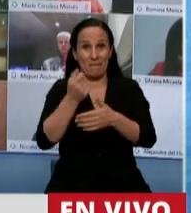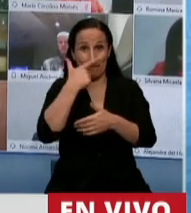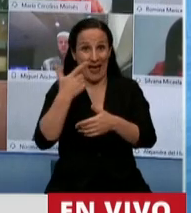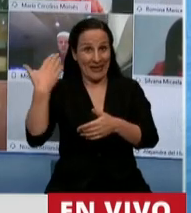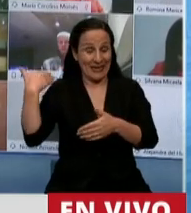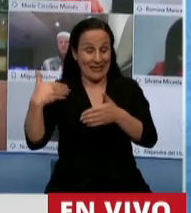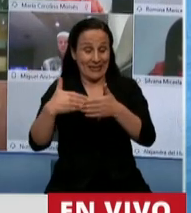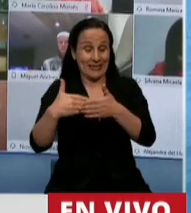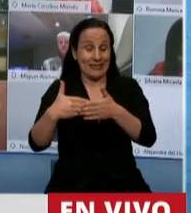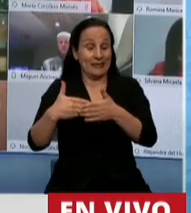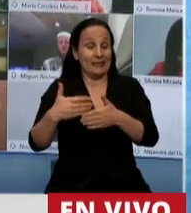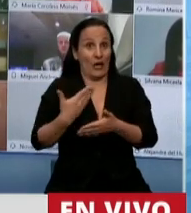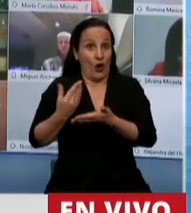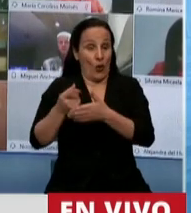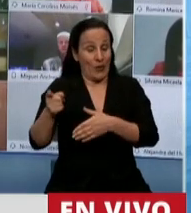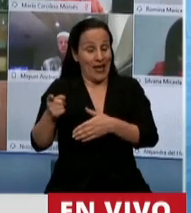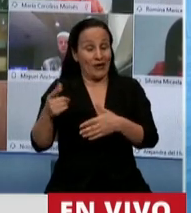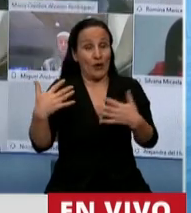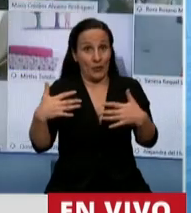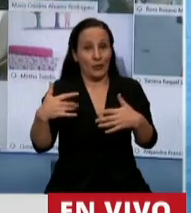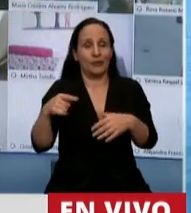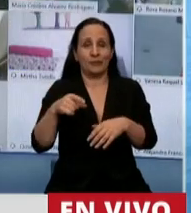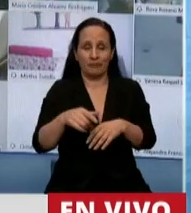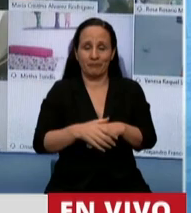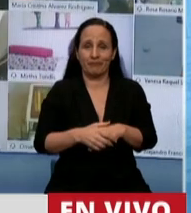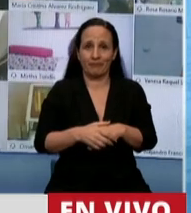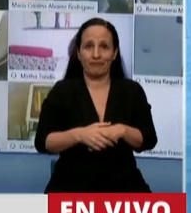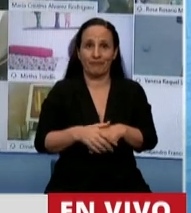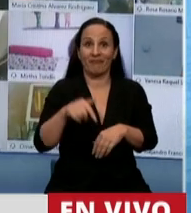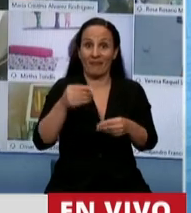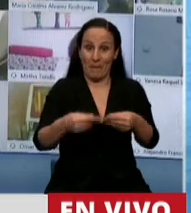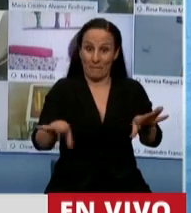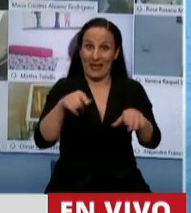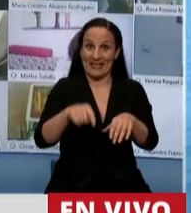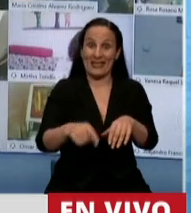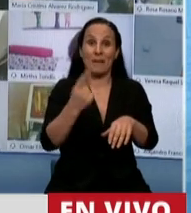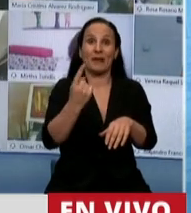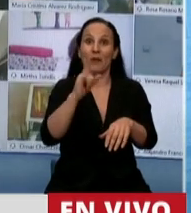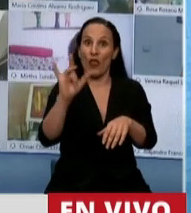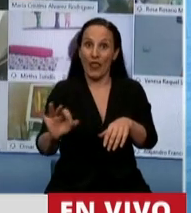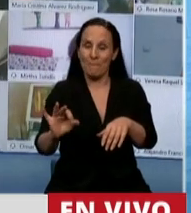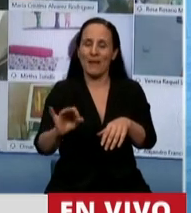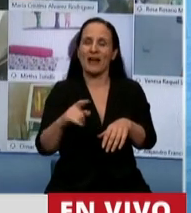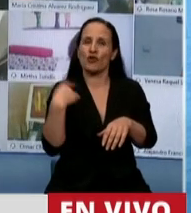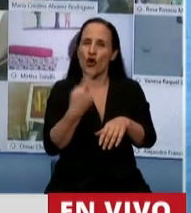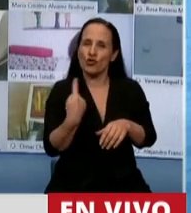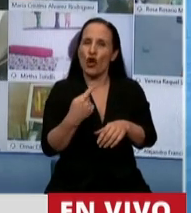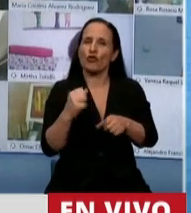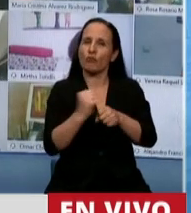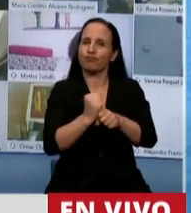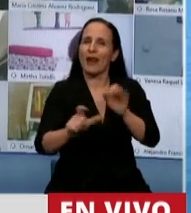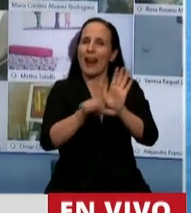En ese sentido, desde que comenzamos nuestro año parlamentario sancionamos dos leyes claves.